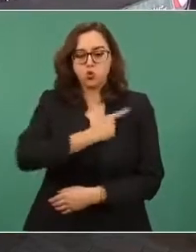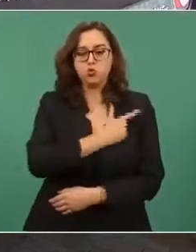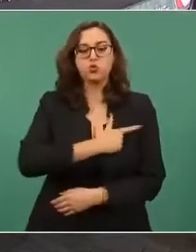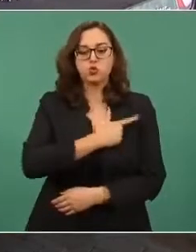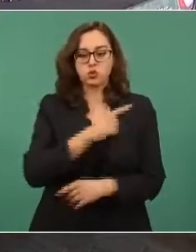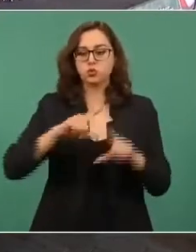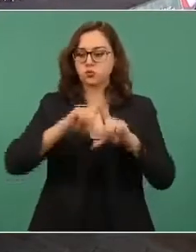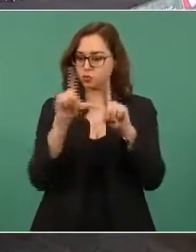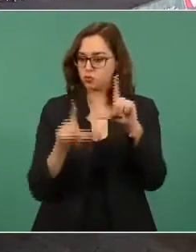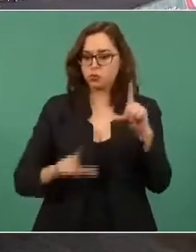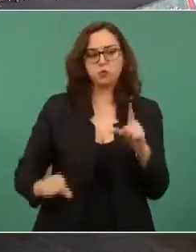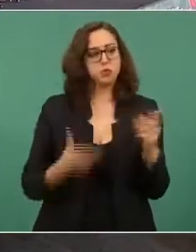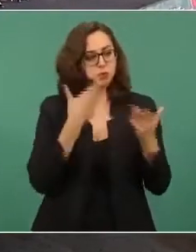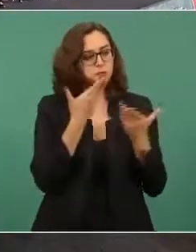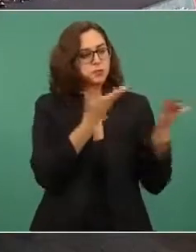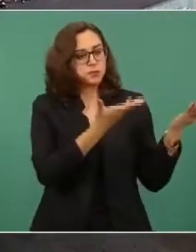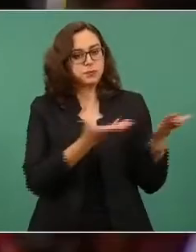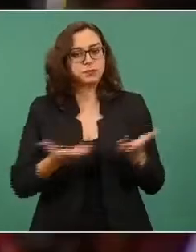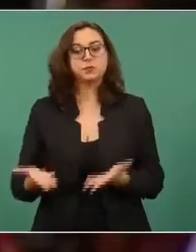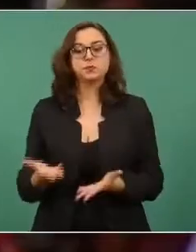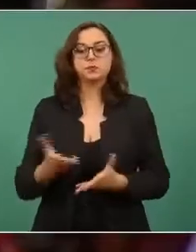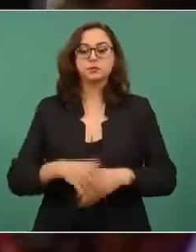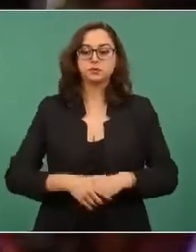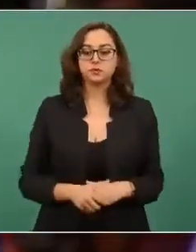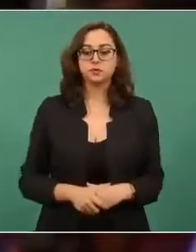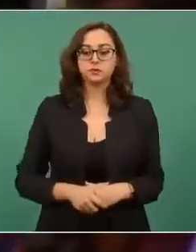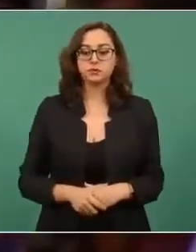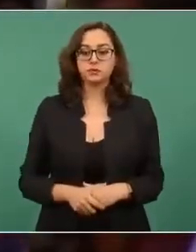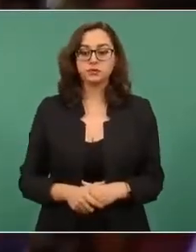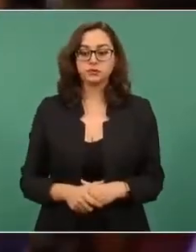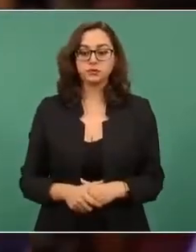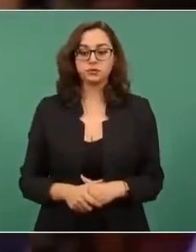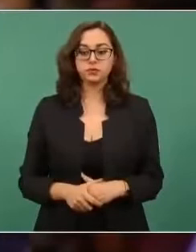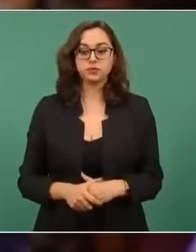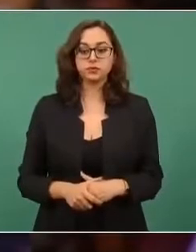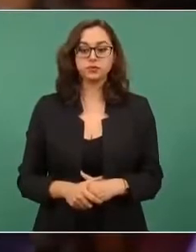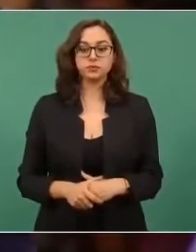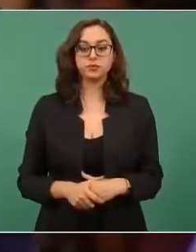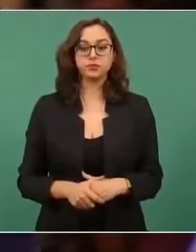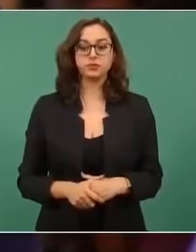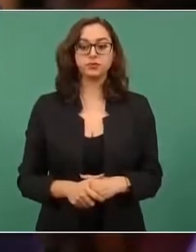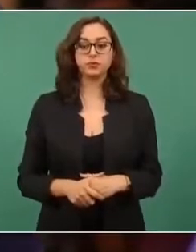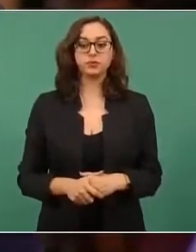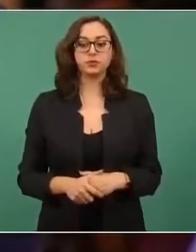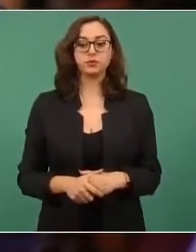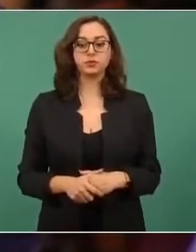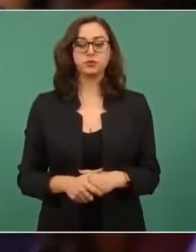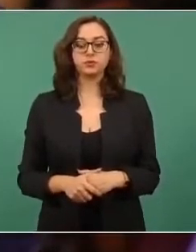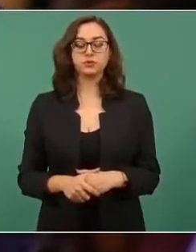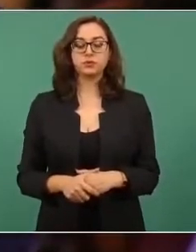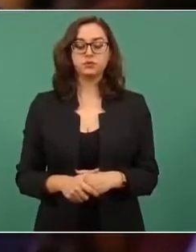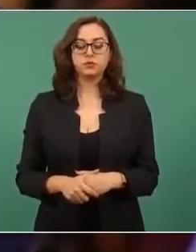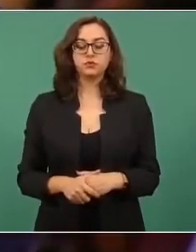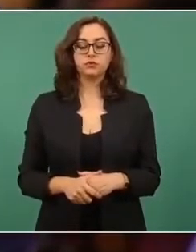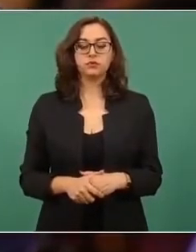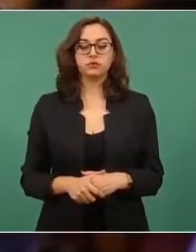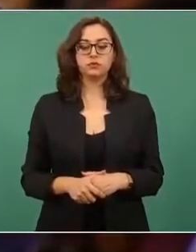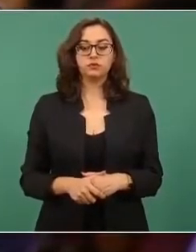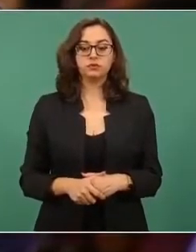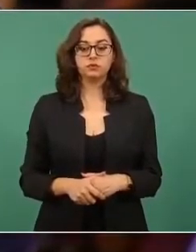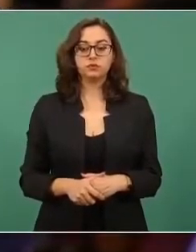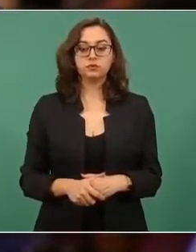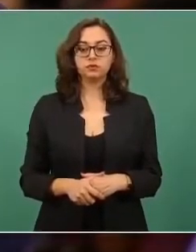país. No hay razón tampoco para enfatizar